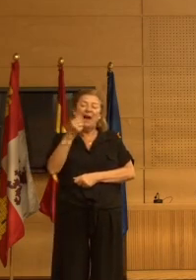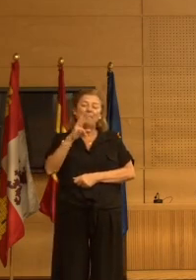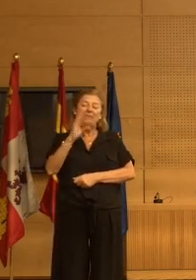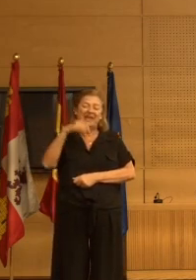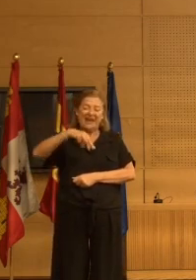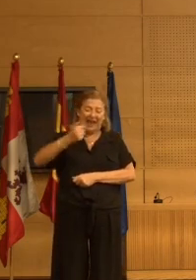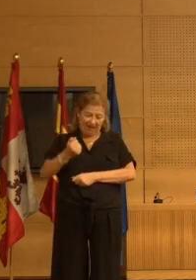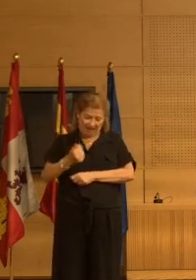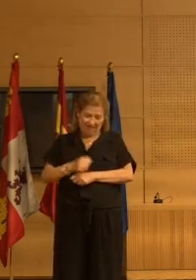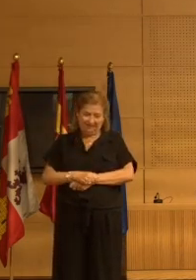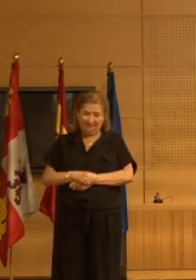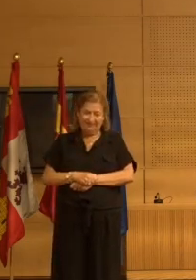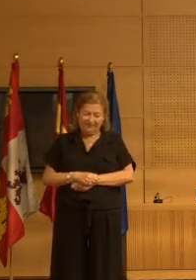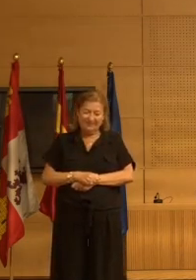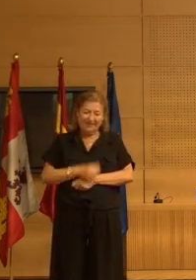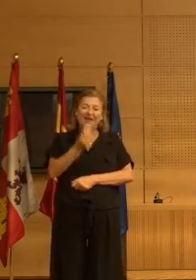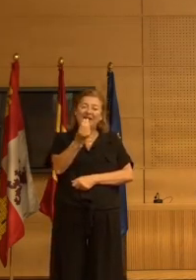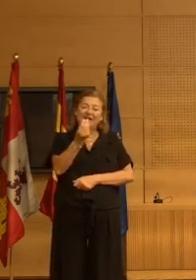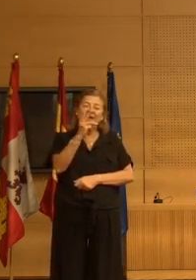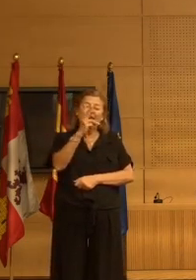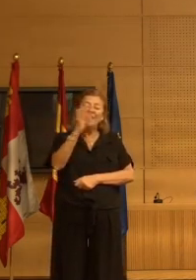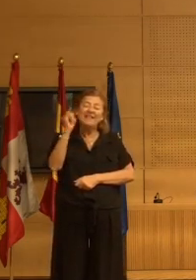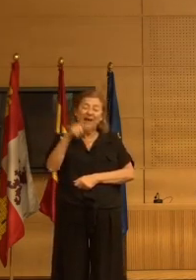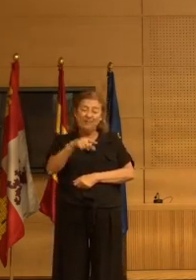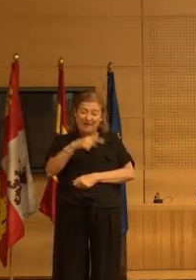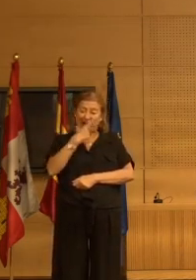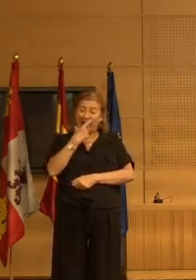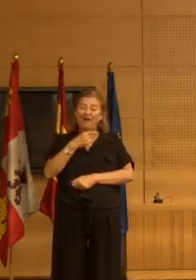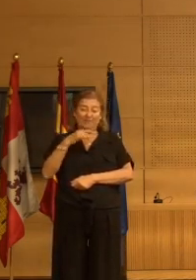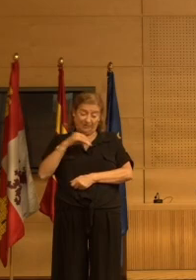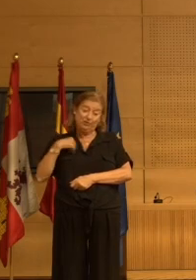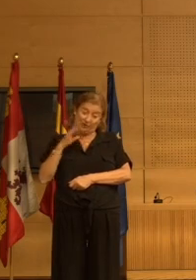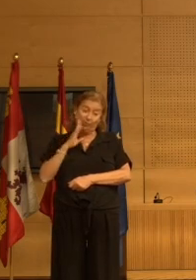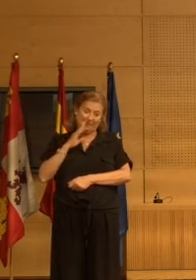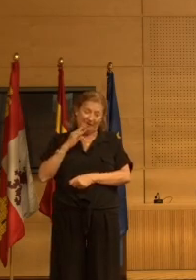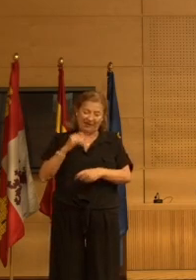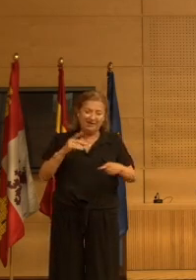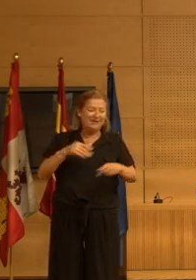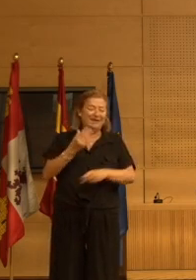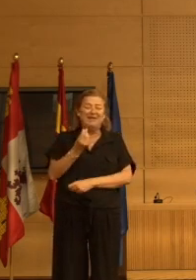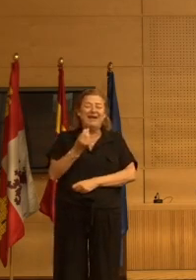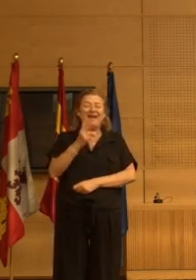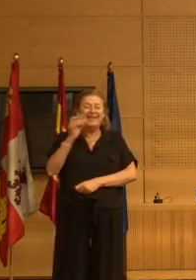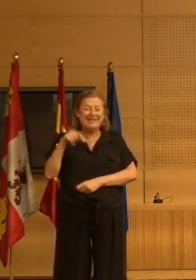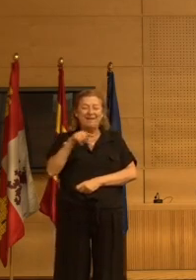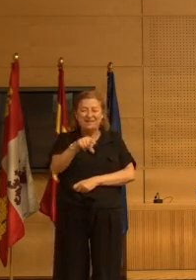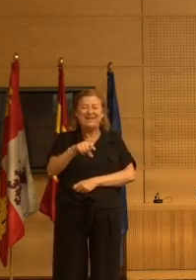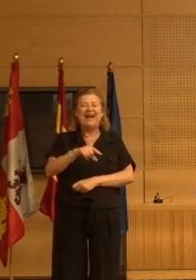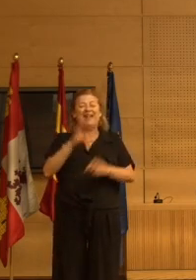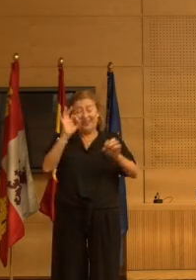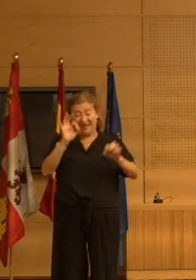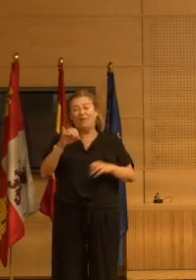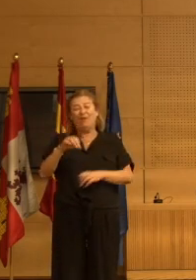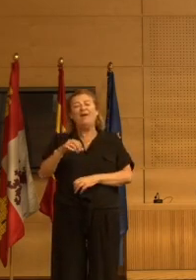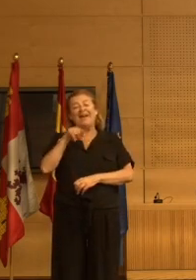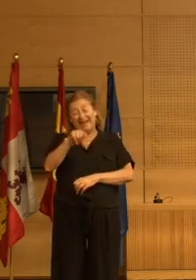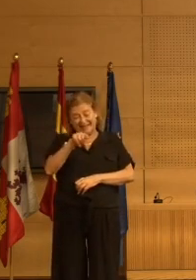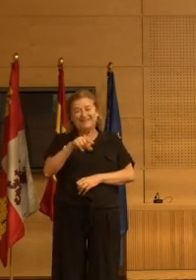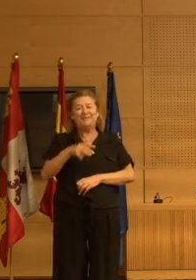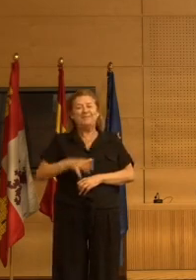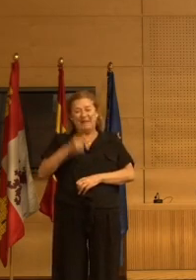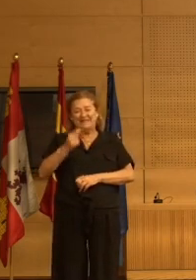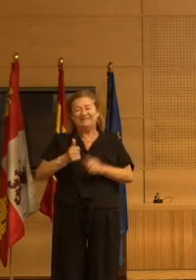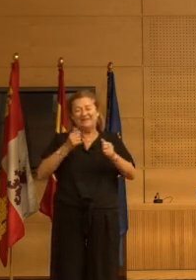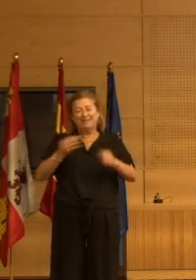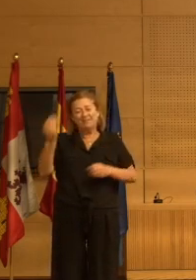Aquí lo tienen. La ketiapina 0 de efecto antipsicótico y ketiapina es el que más se sale en la curva de aumento de